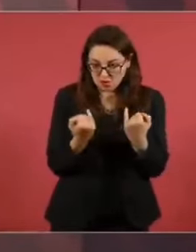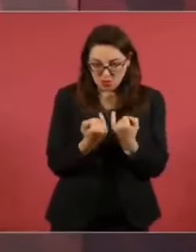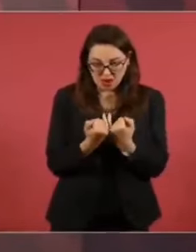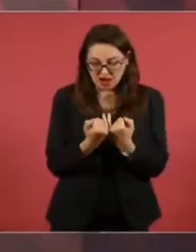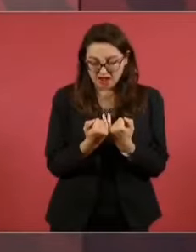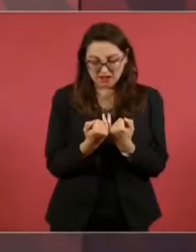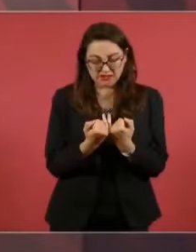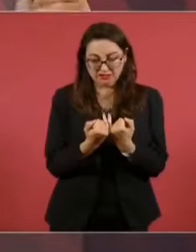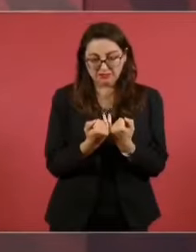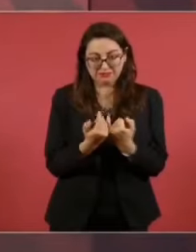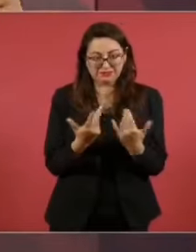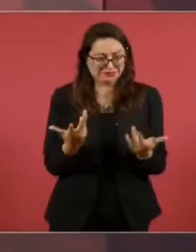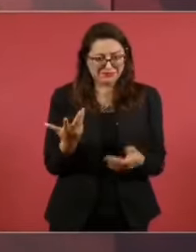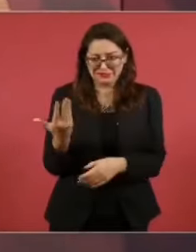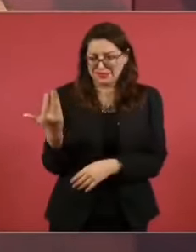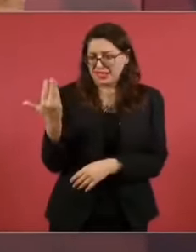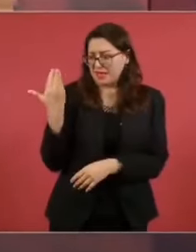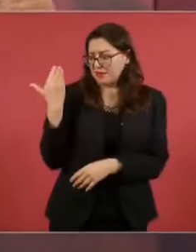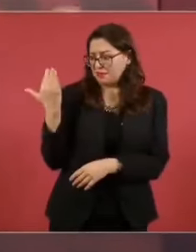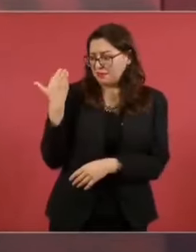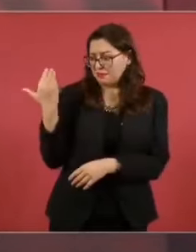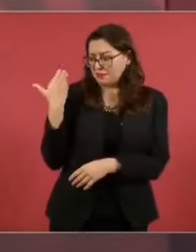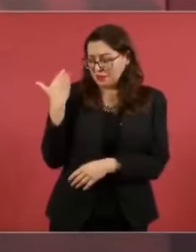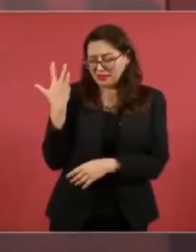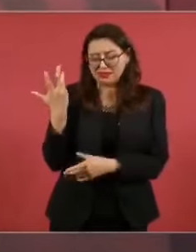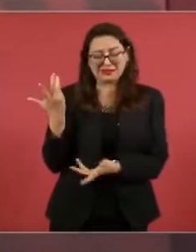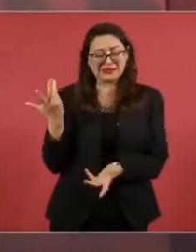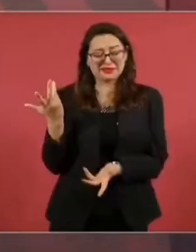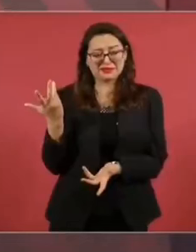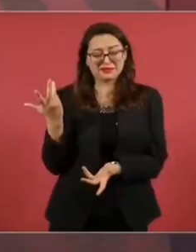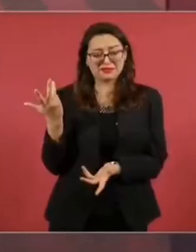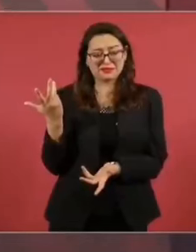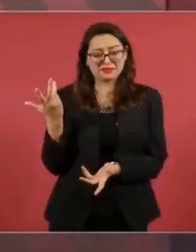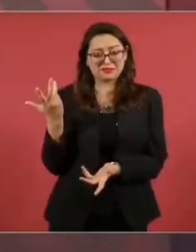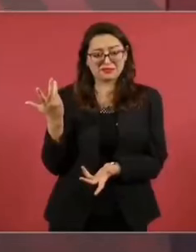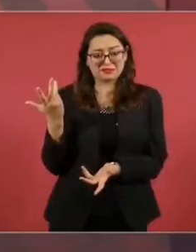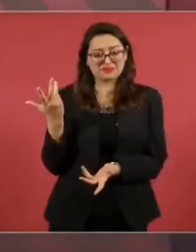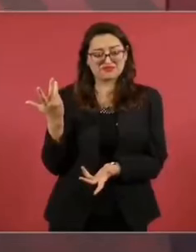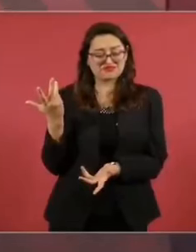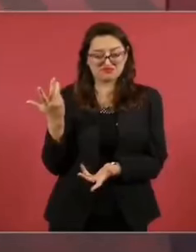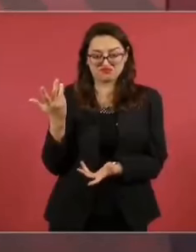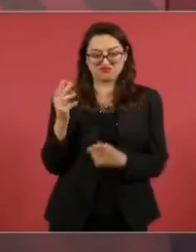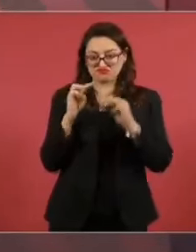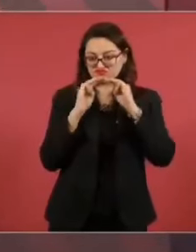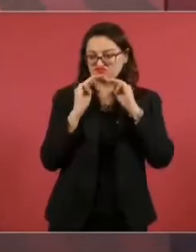poder, acaban de suceder casos así.